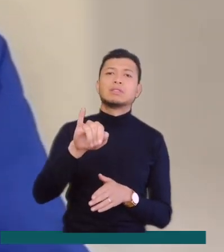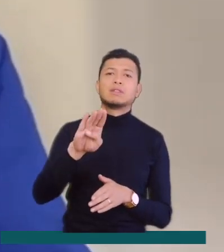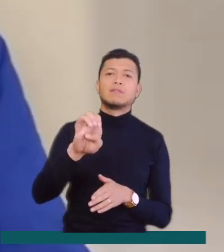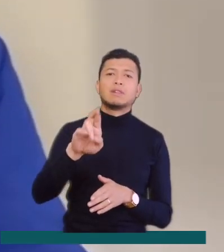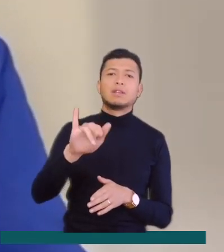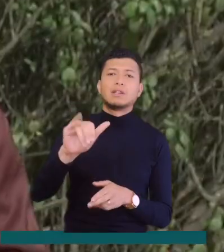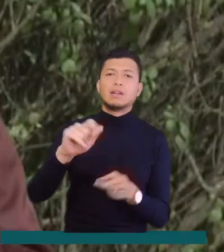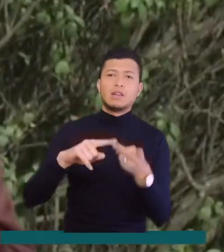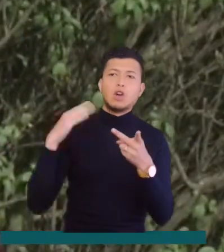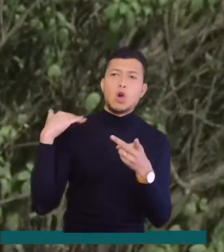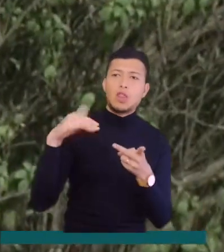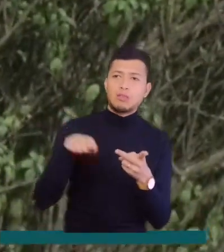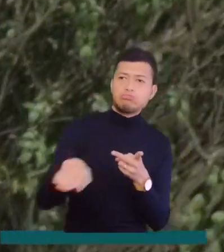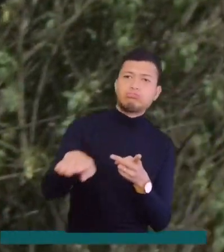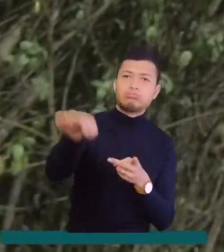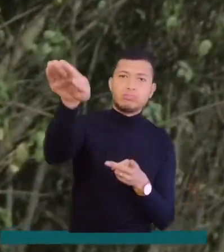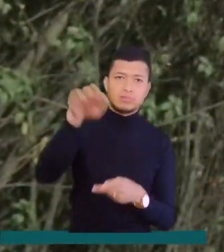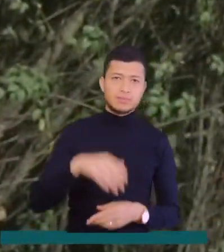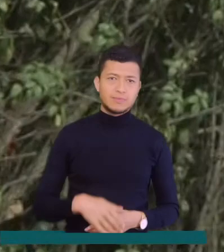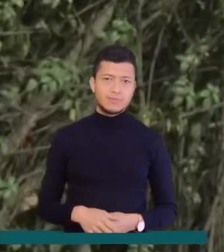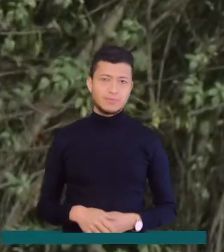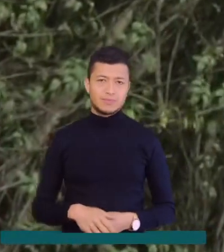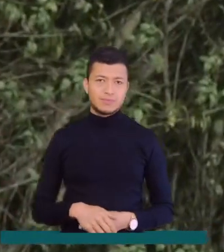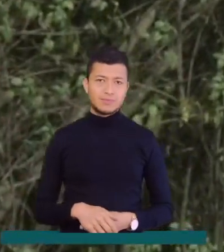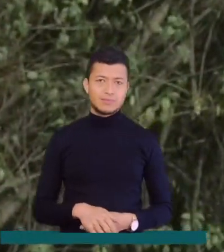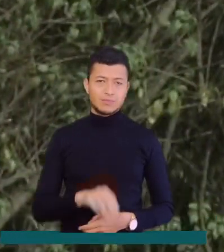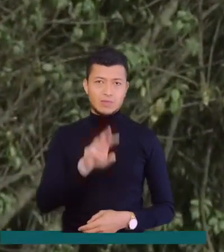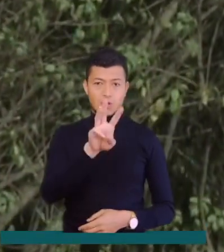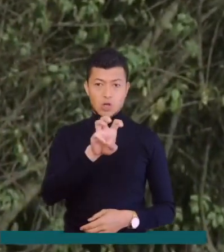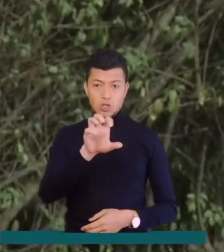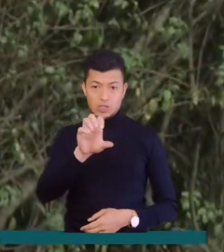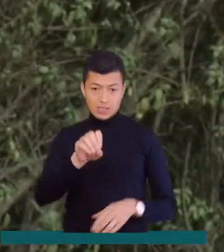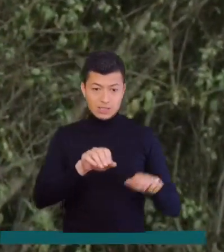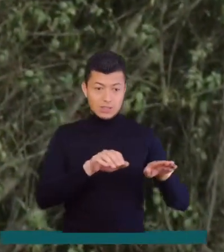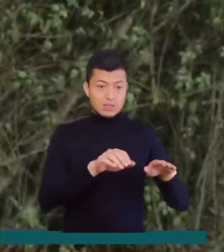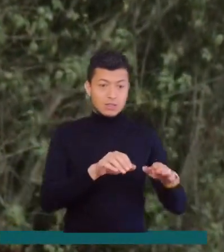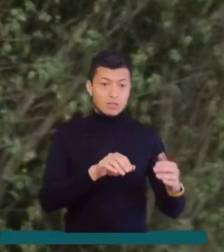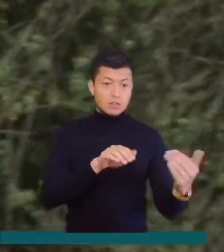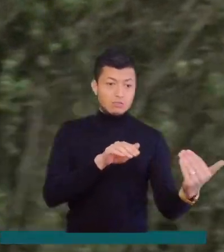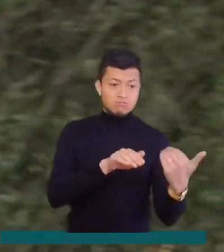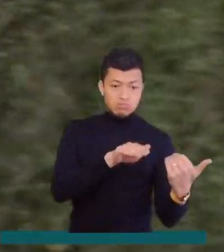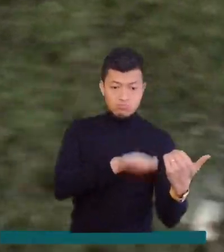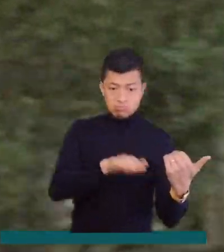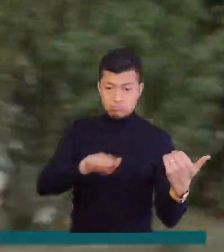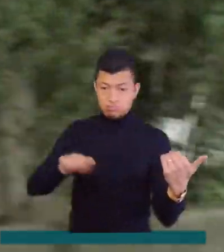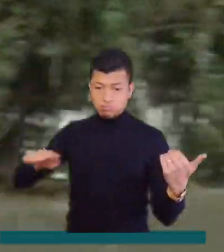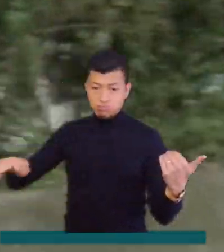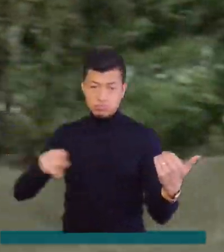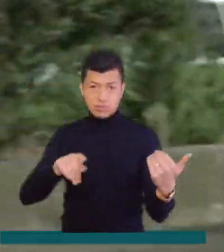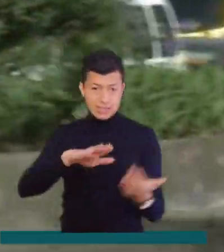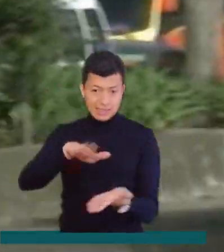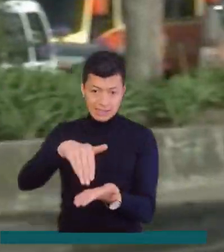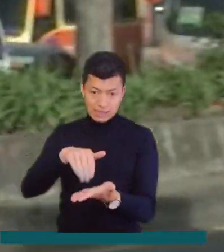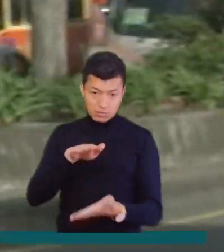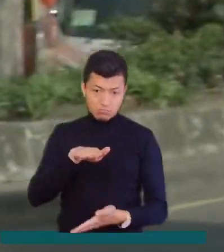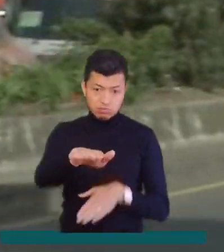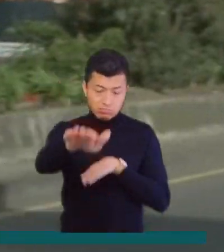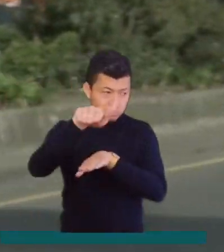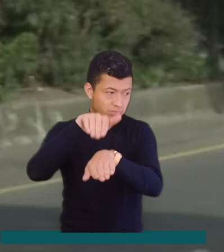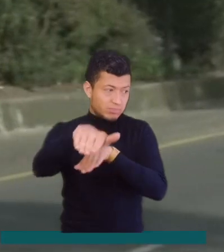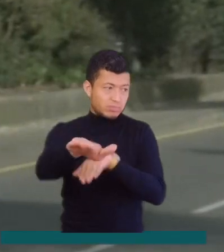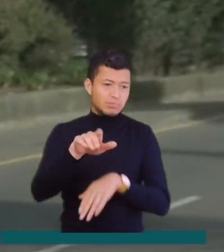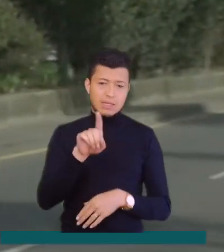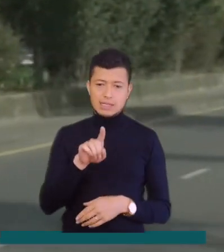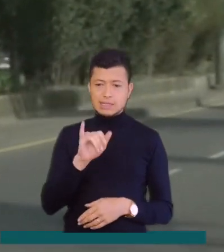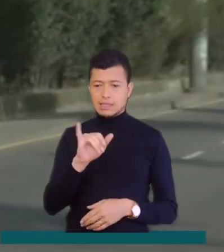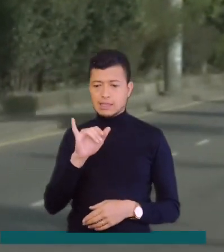y el municipio de Cota. Los cuatro carriles de la 80 eran de tráfico mixto, pero ahora este, que es el central, se priorizó para SITP